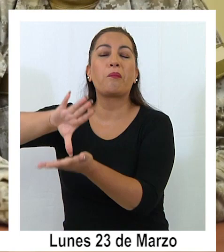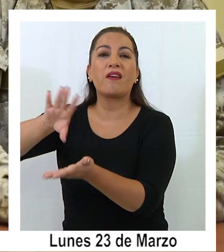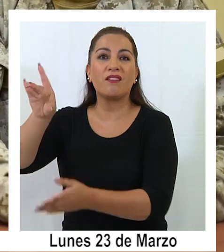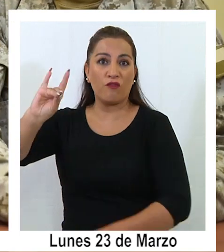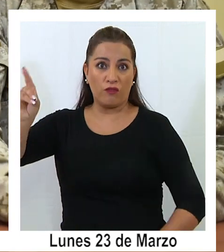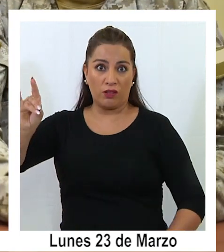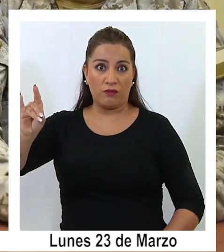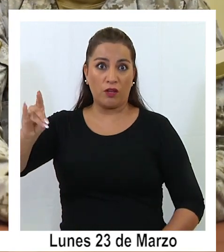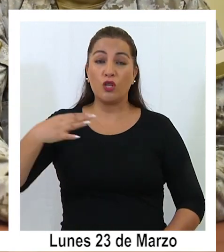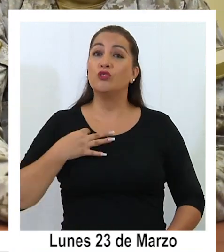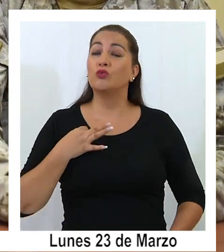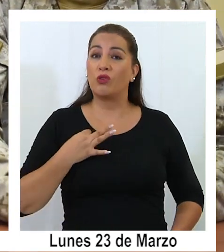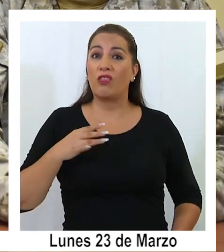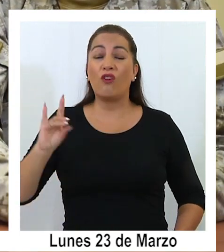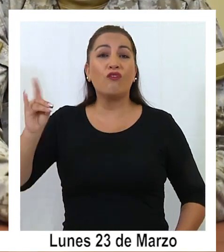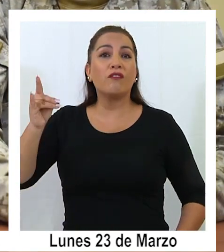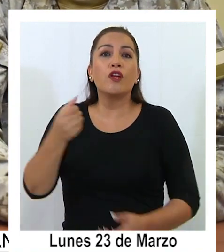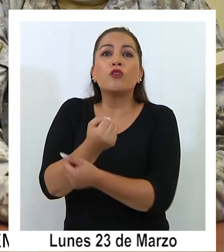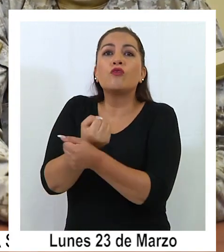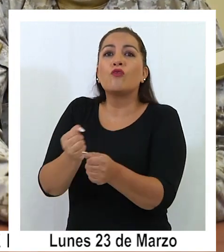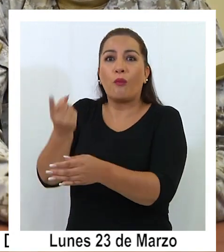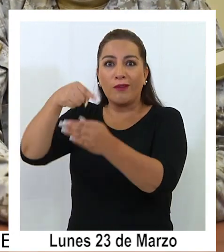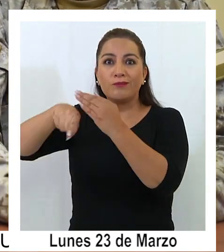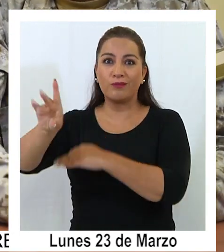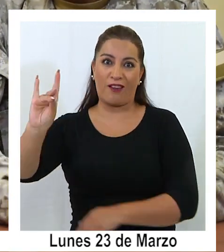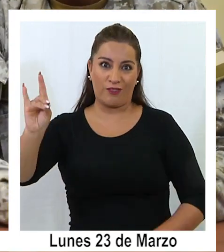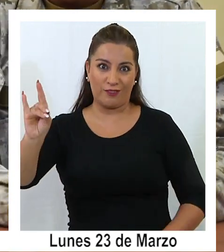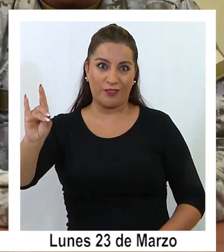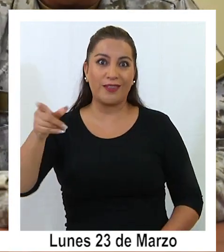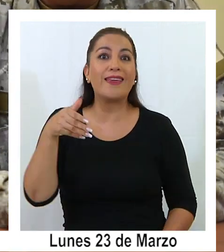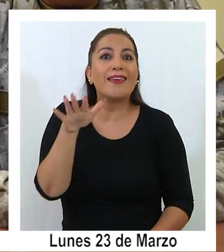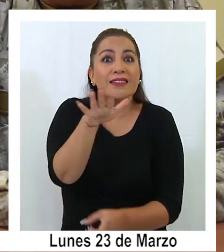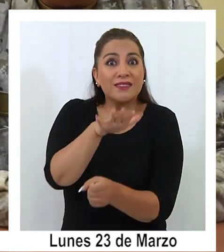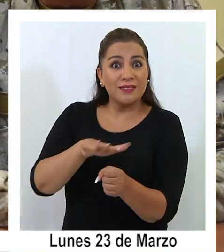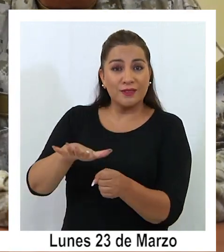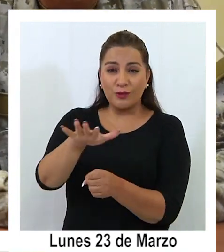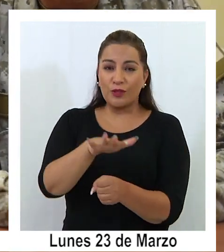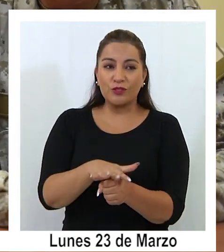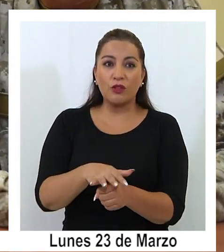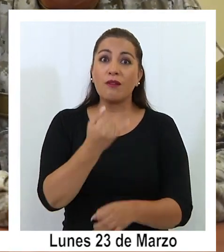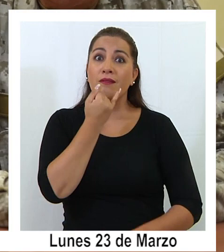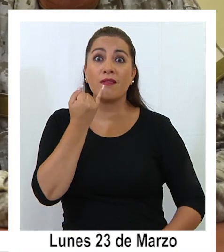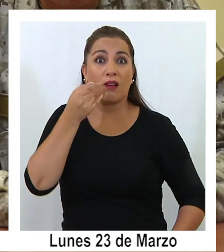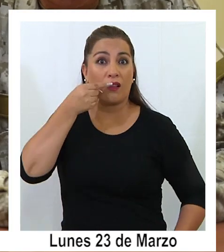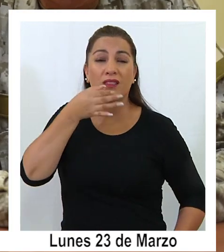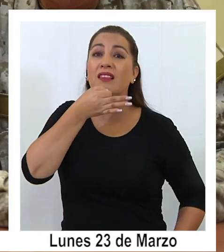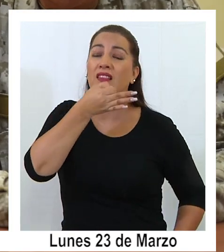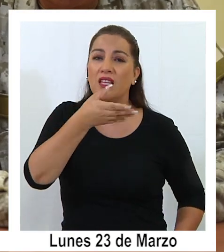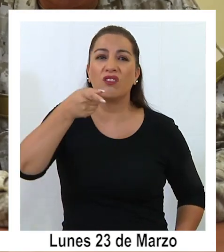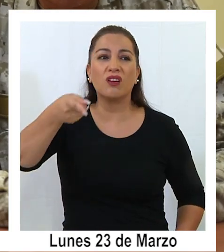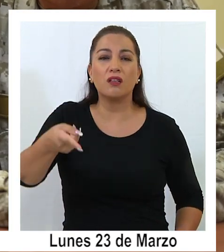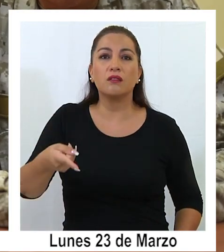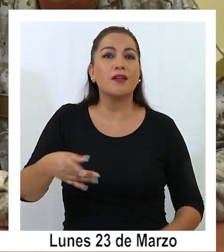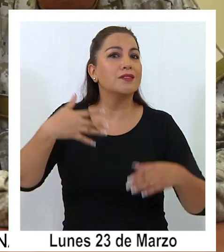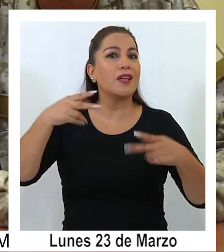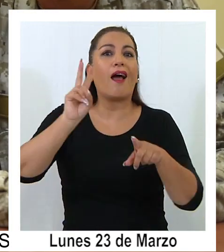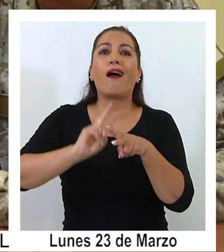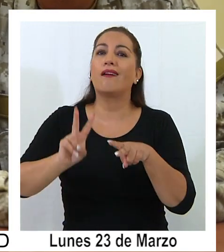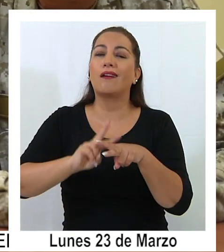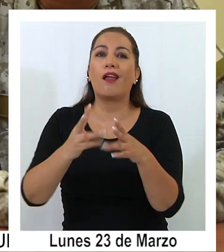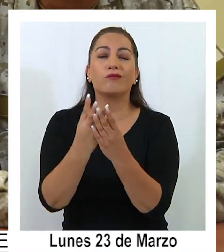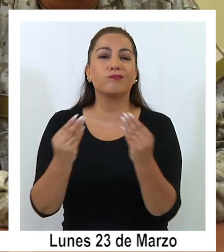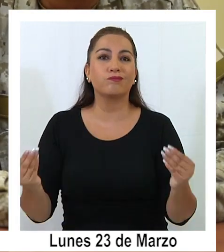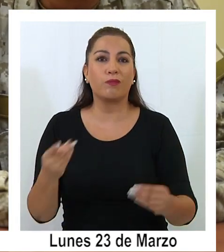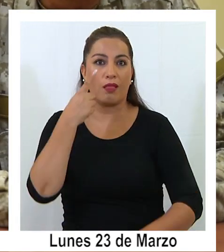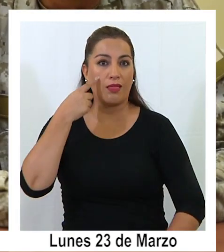pero estos ciudadanos bolivianos no pudieron cruzar. Esta situación, según señaló el intendente, fue solucionada en el